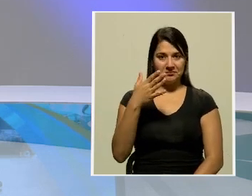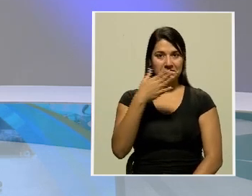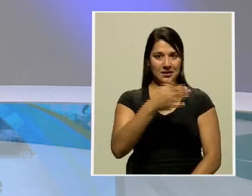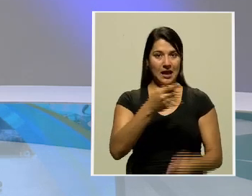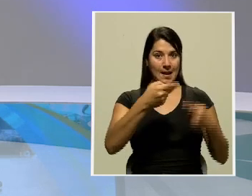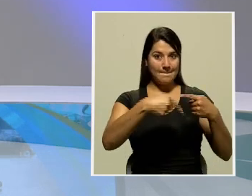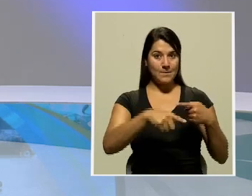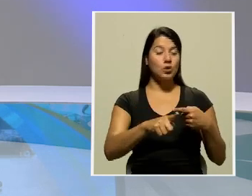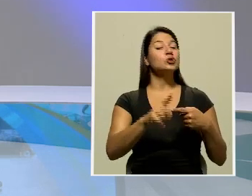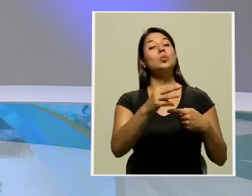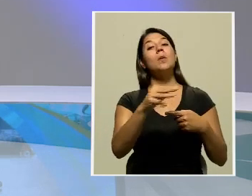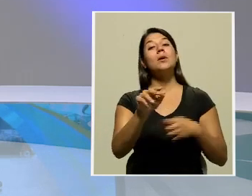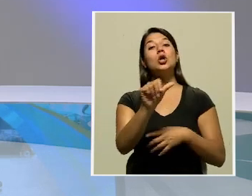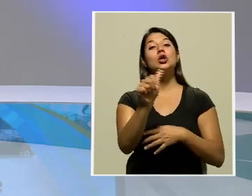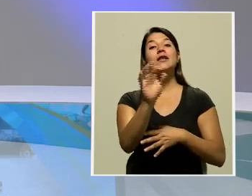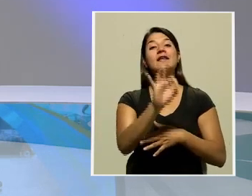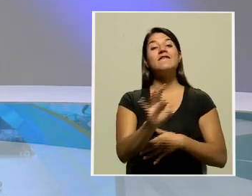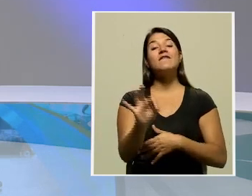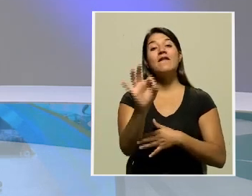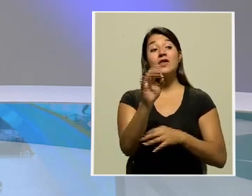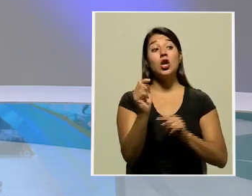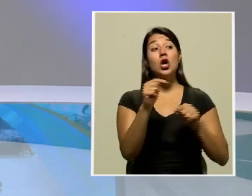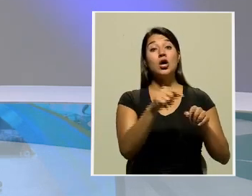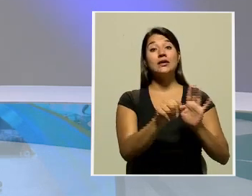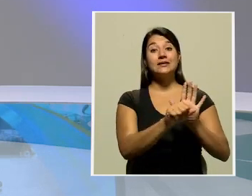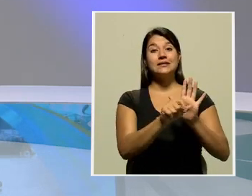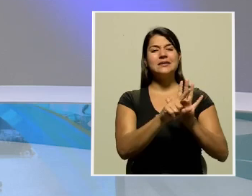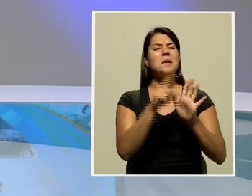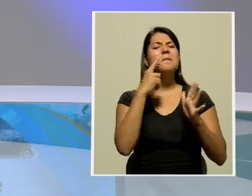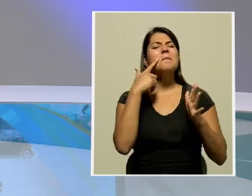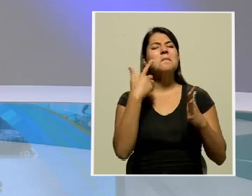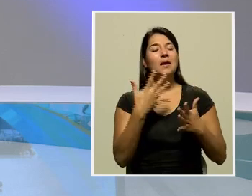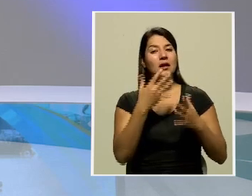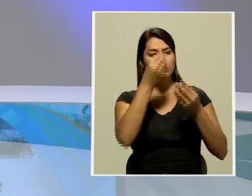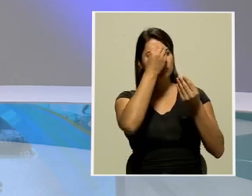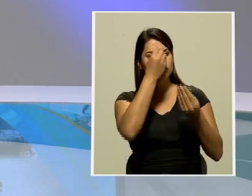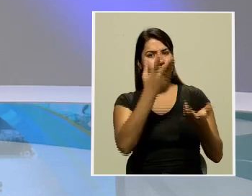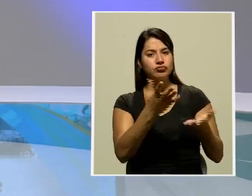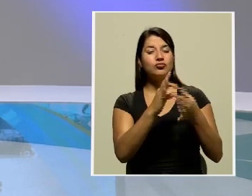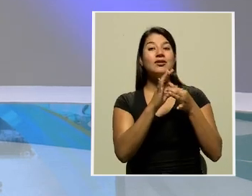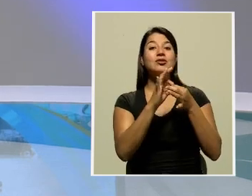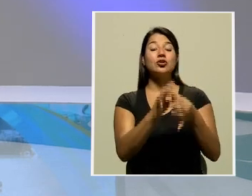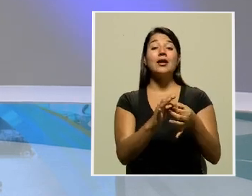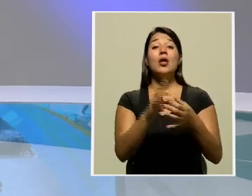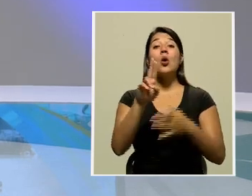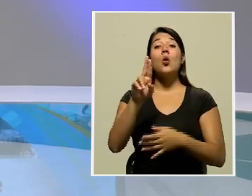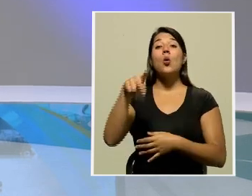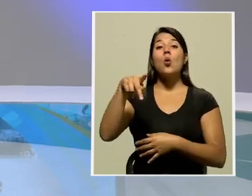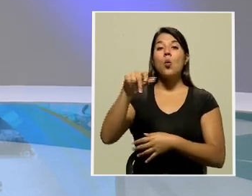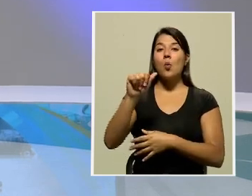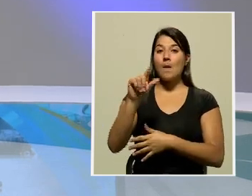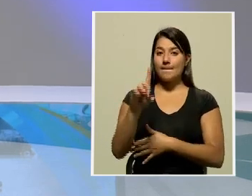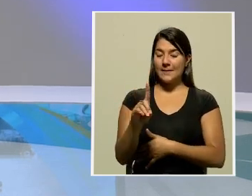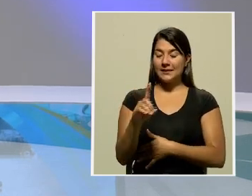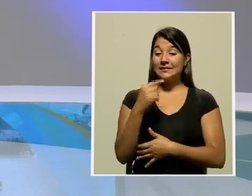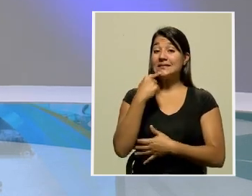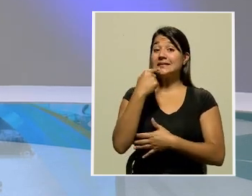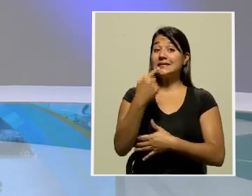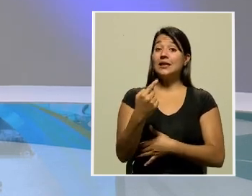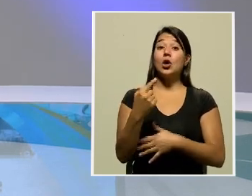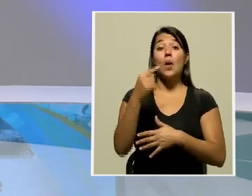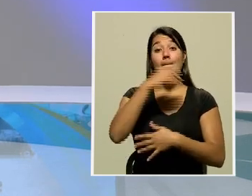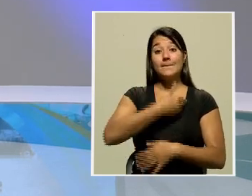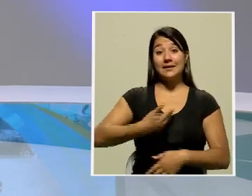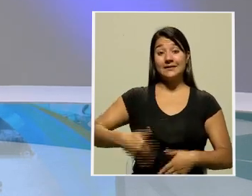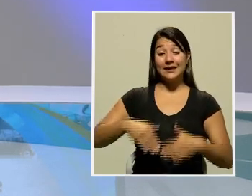miércoles 10 de febrero a rendir cuentas sobre la unidad presidencial de análisis de datos UPAT. Alvarado aseguró en sus redes sociales